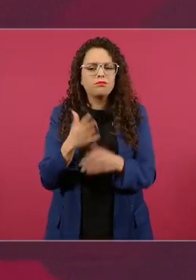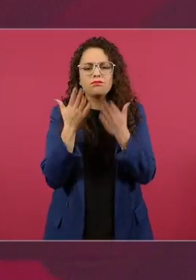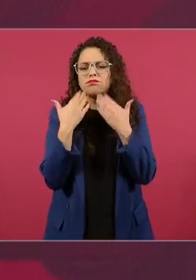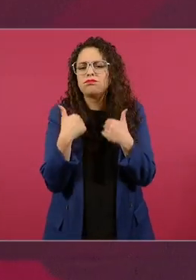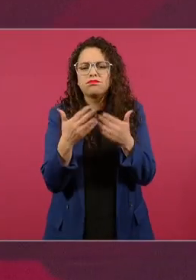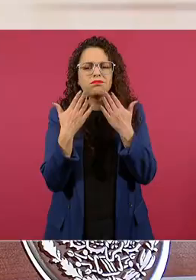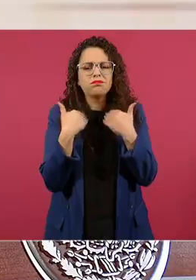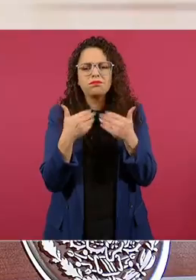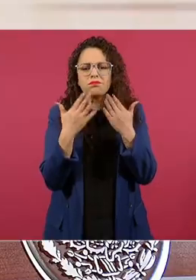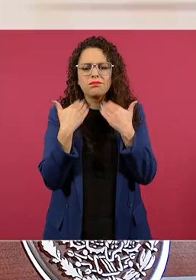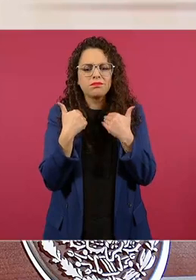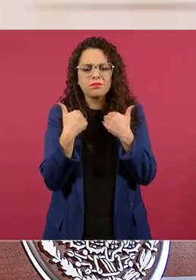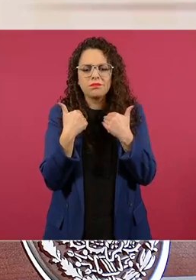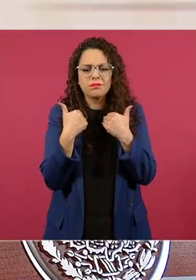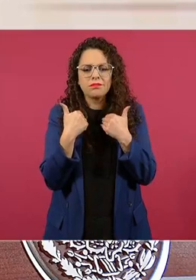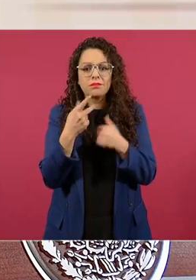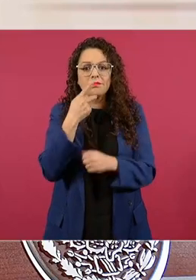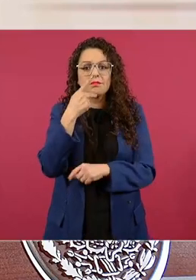del siglo 19